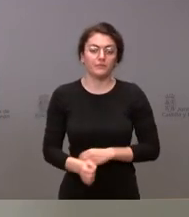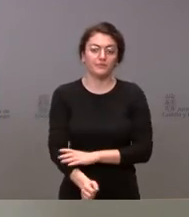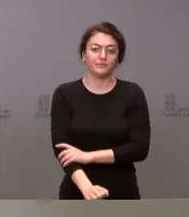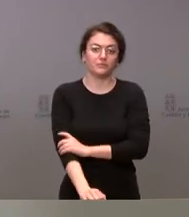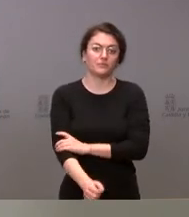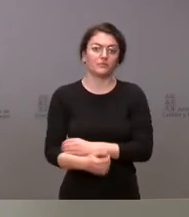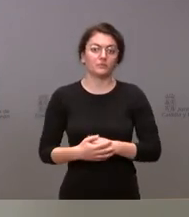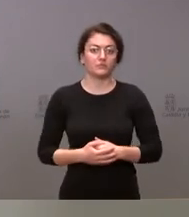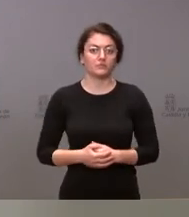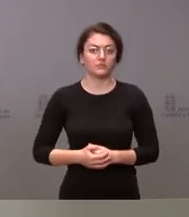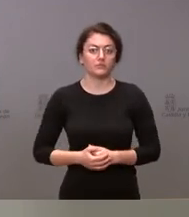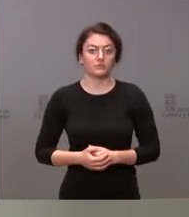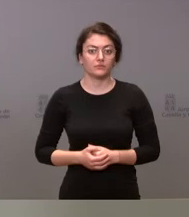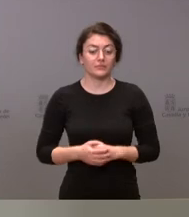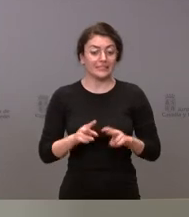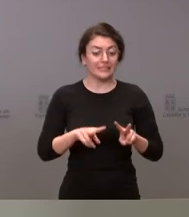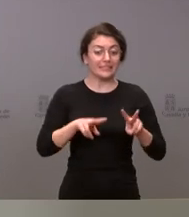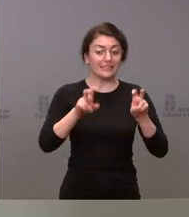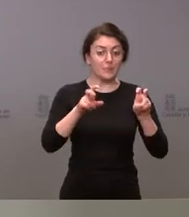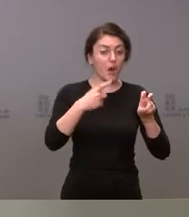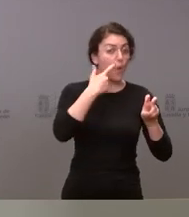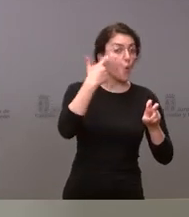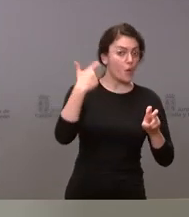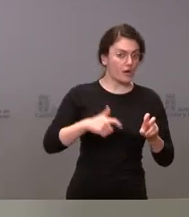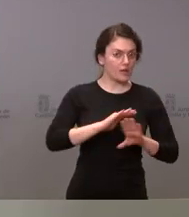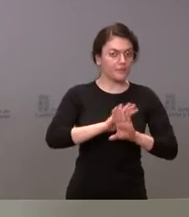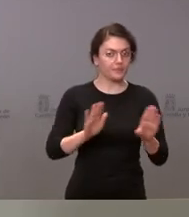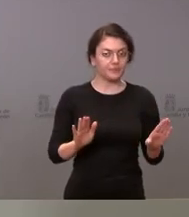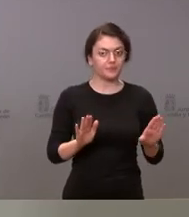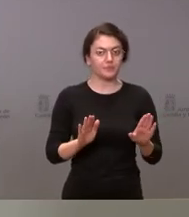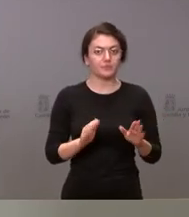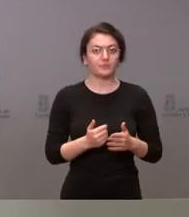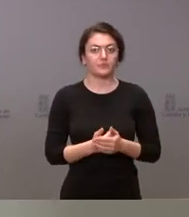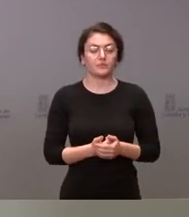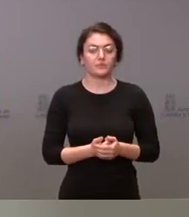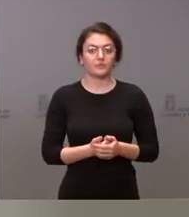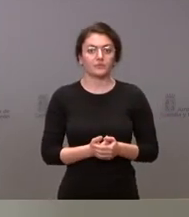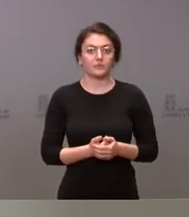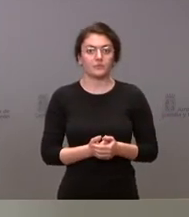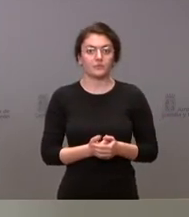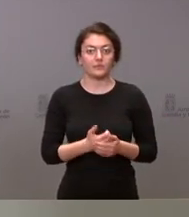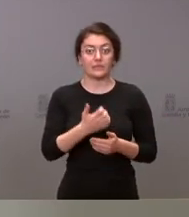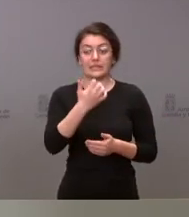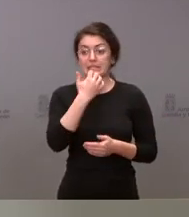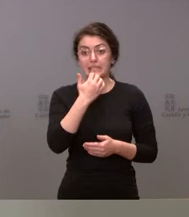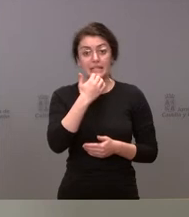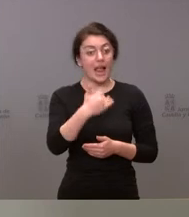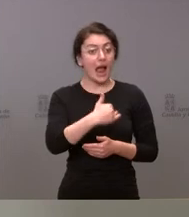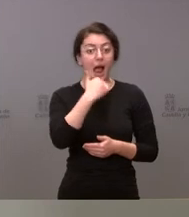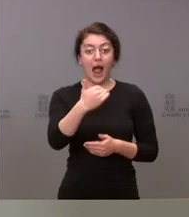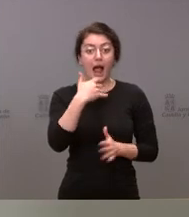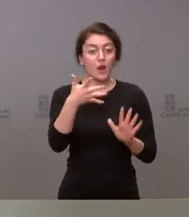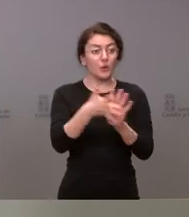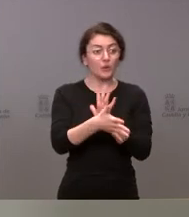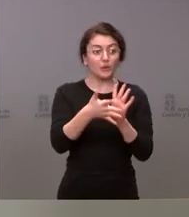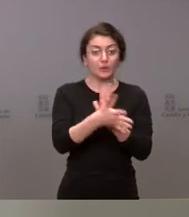Esto en lo que tiene que ver con Ucrania, sin perjuicio como les digo que en aquello que no haya podido yo explicar